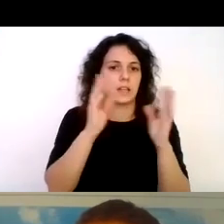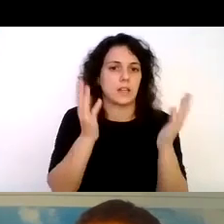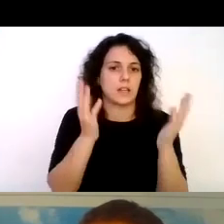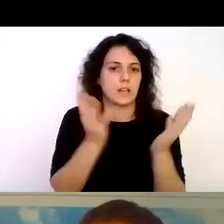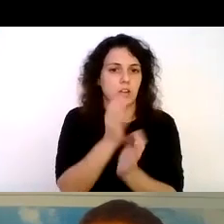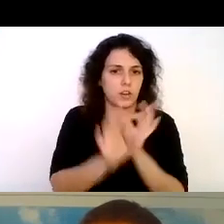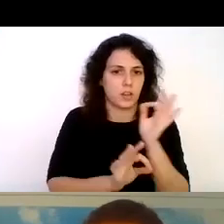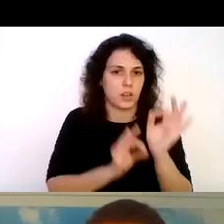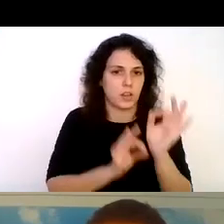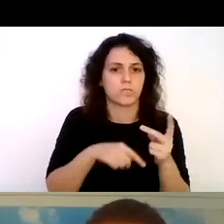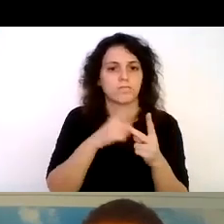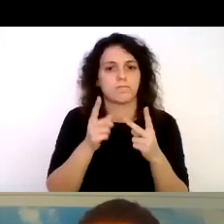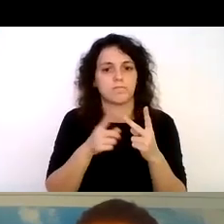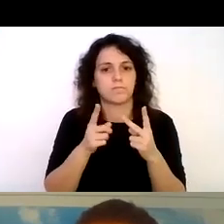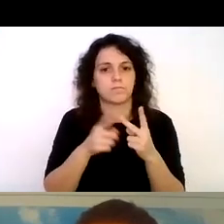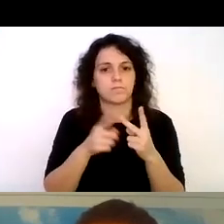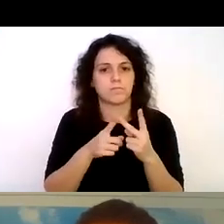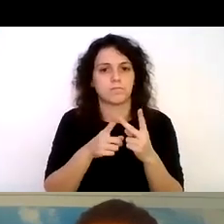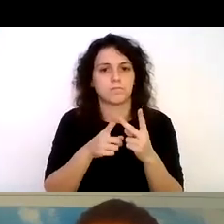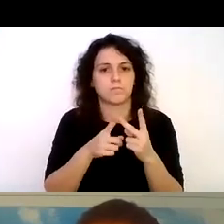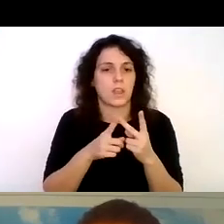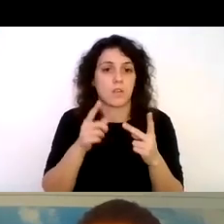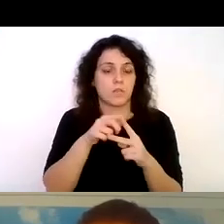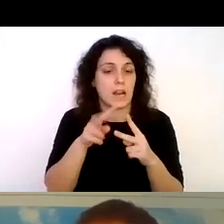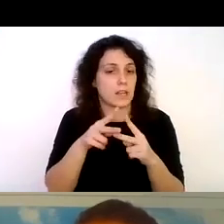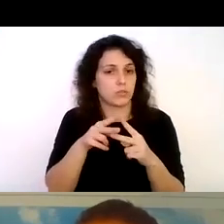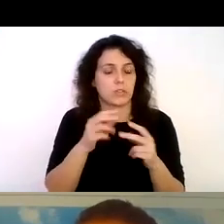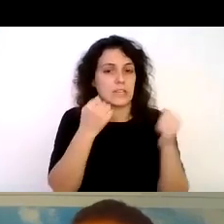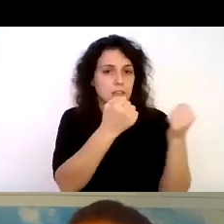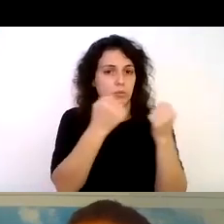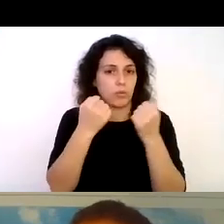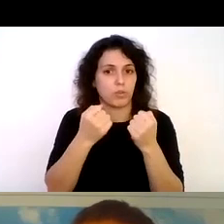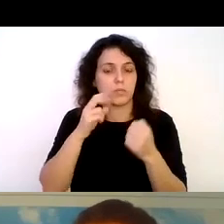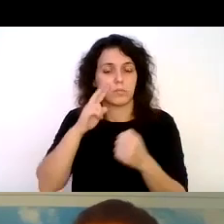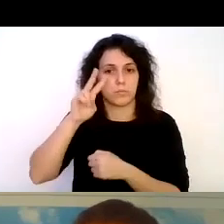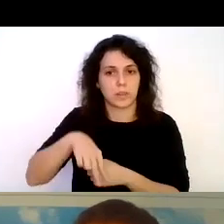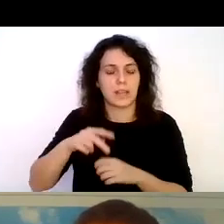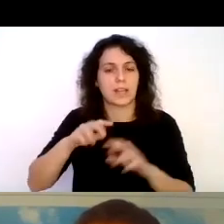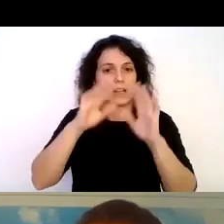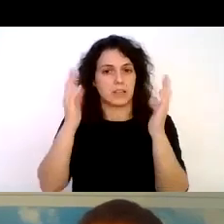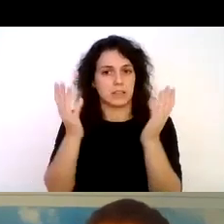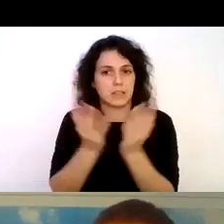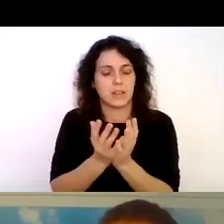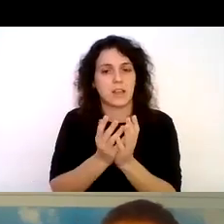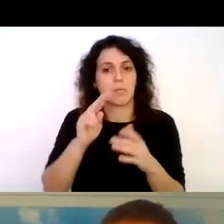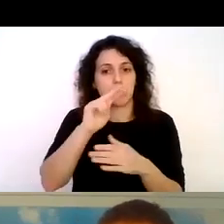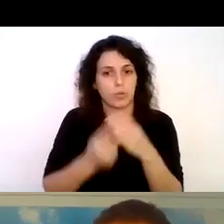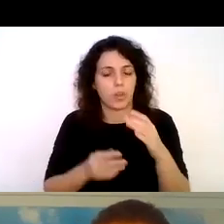International son instituciones reconocidas internacionalmente que promueven el buceo adaptado